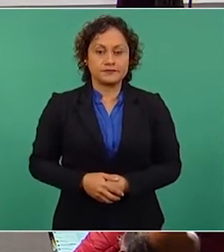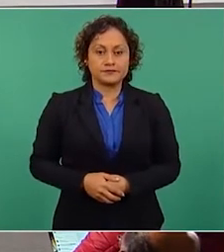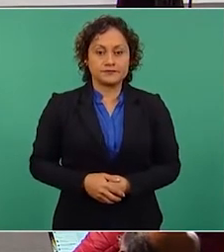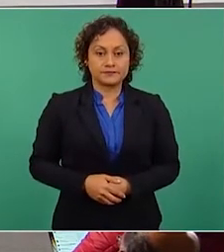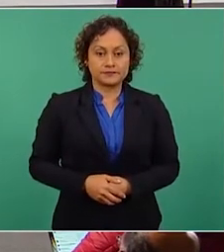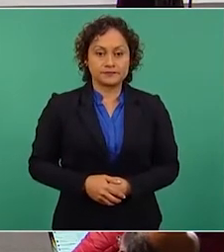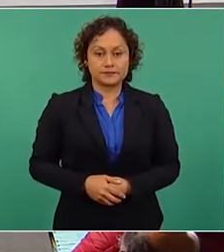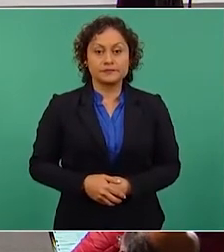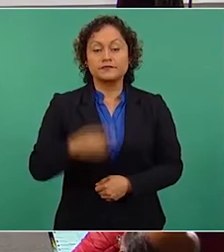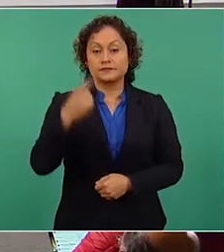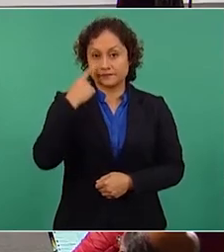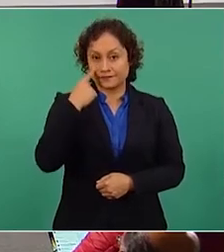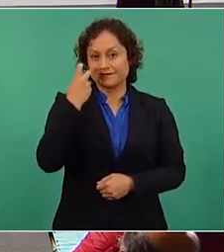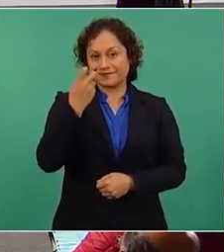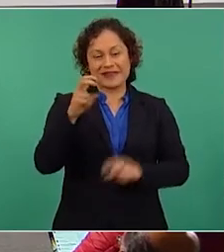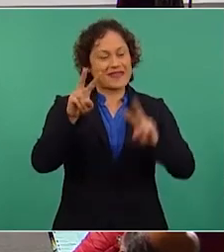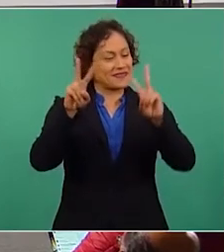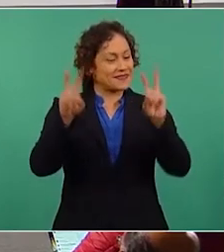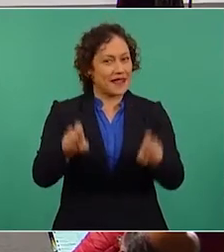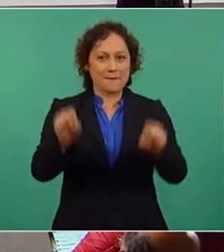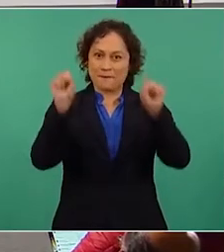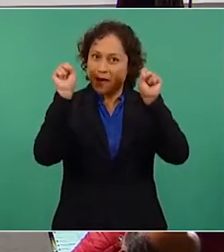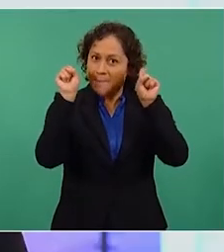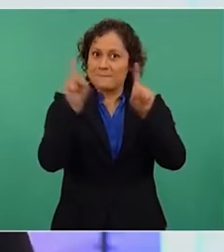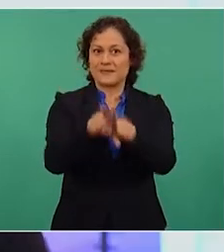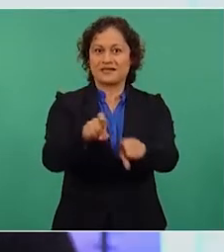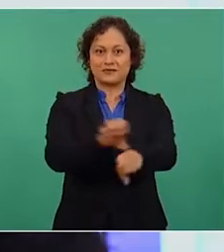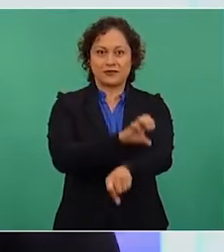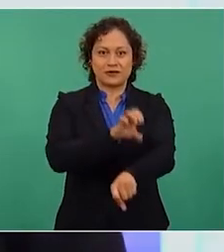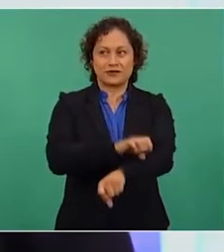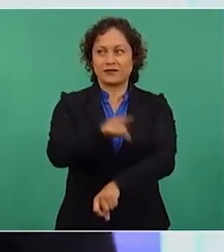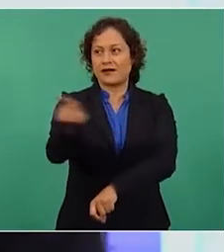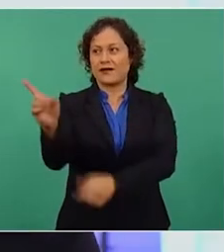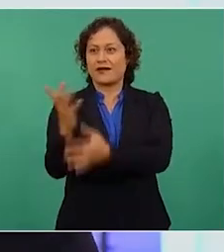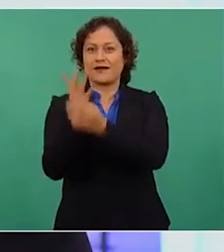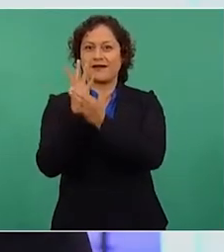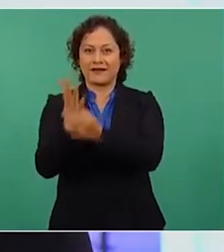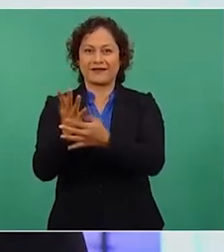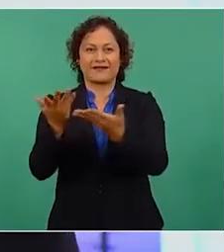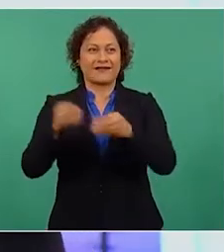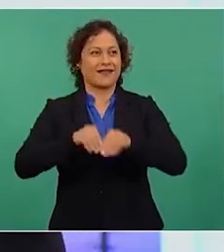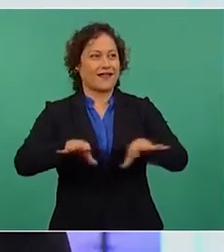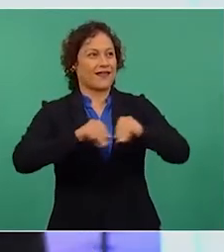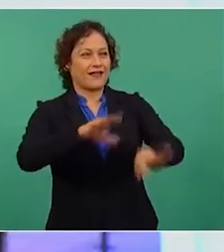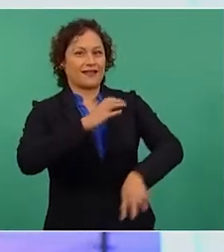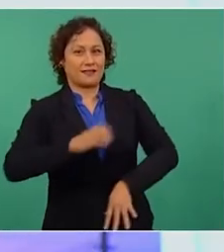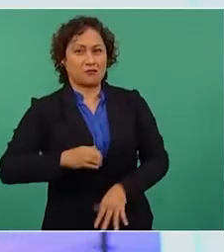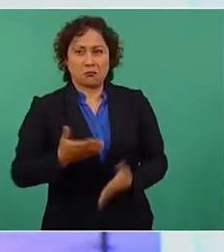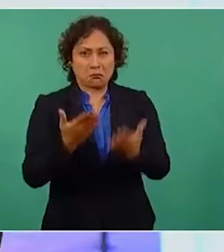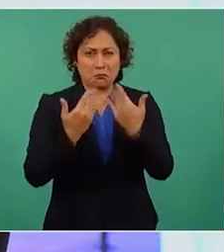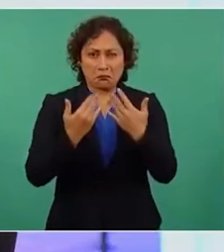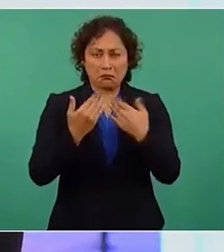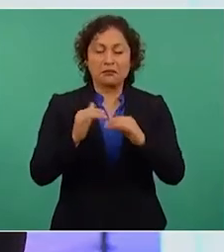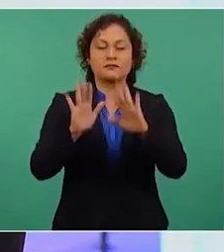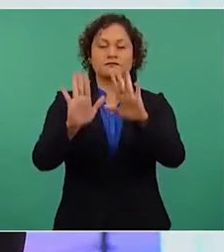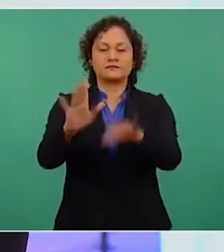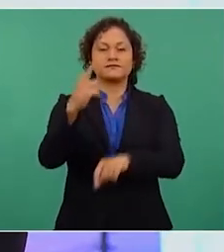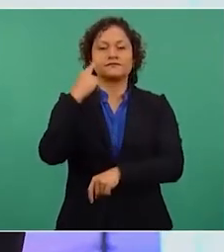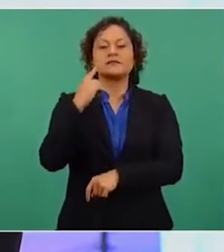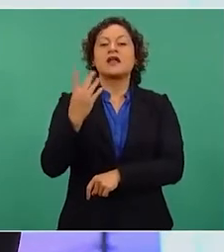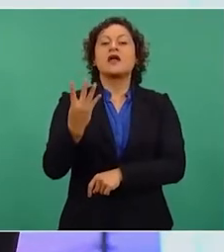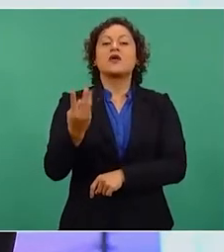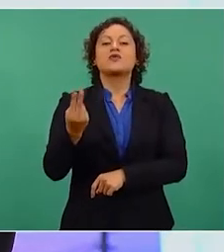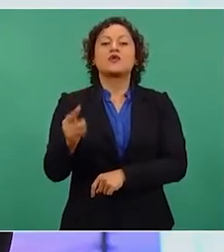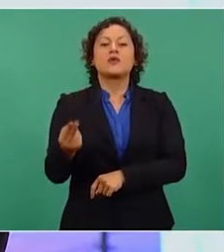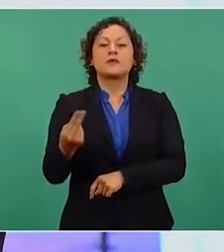Más de energía eléctrica. Y eso que dicen que no es campaña. El 4 de noviembre, el periódico Reforma publicó una nota